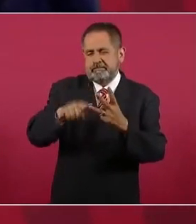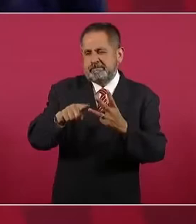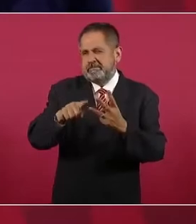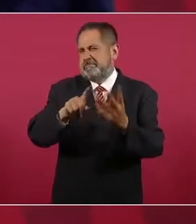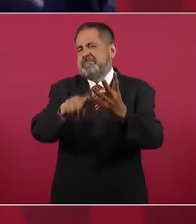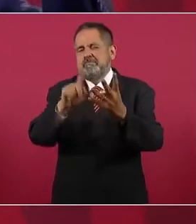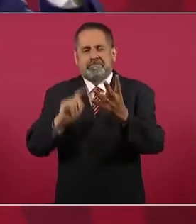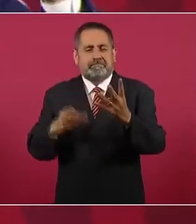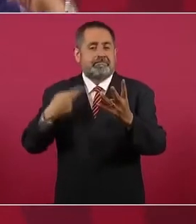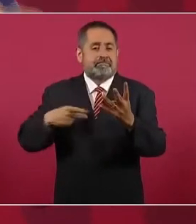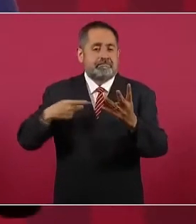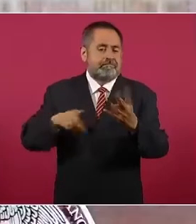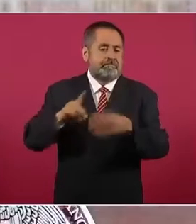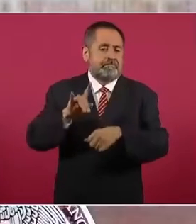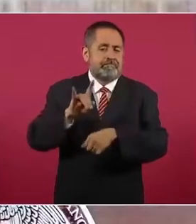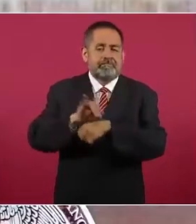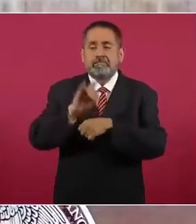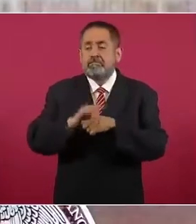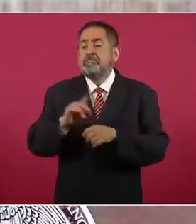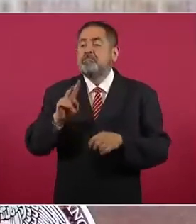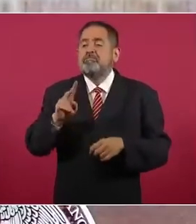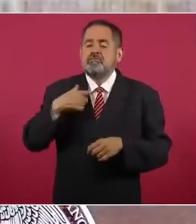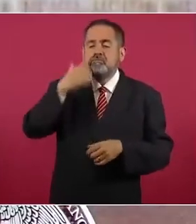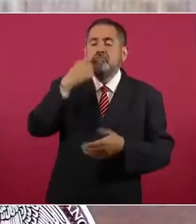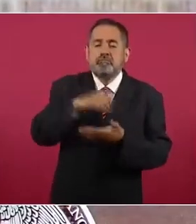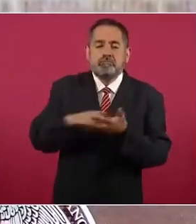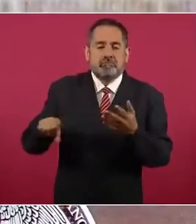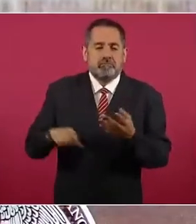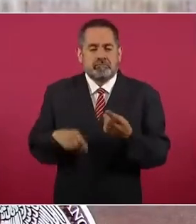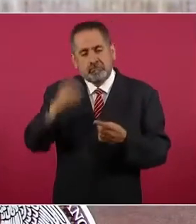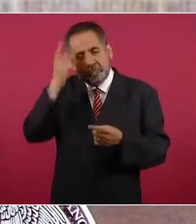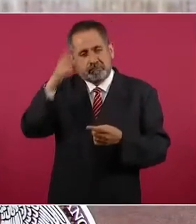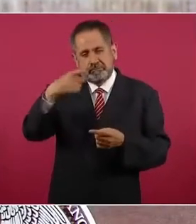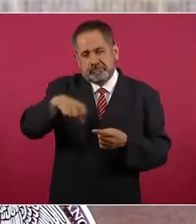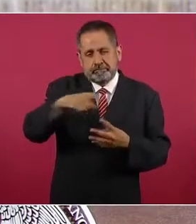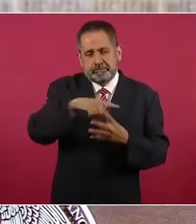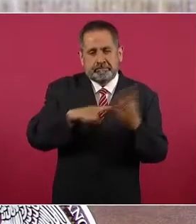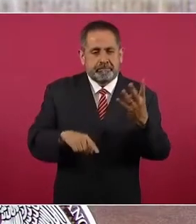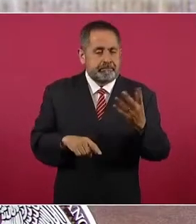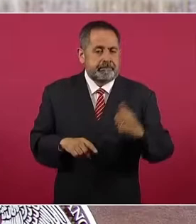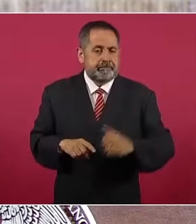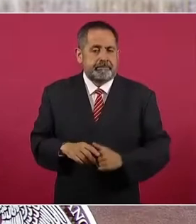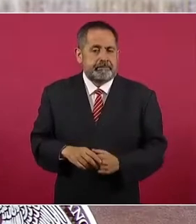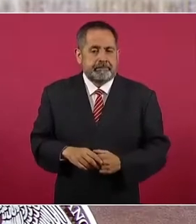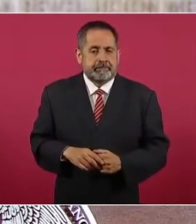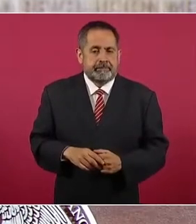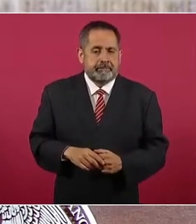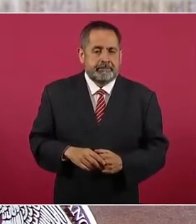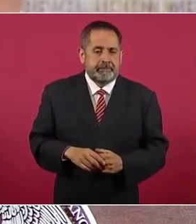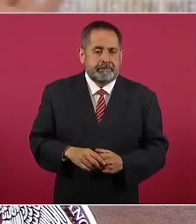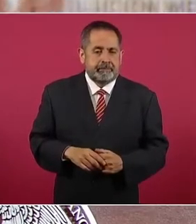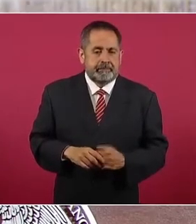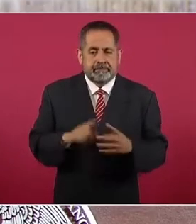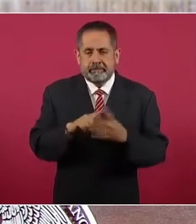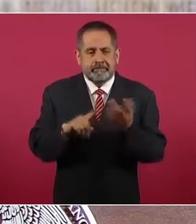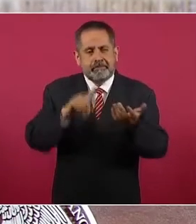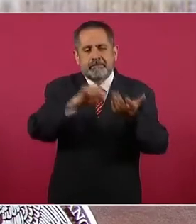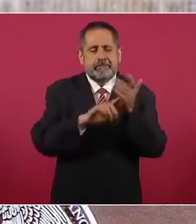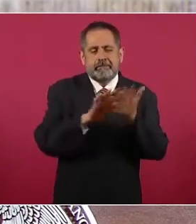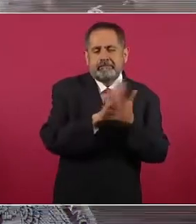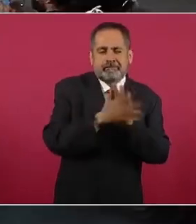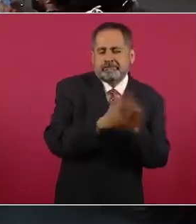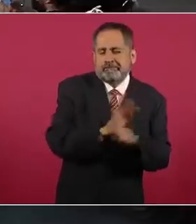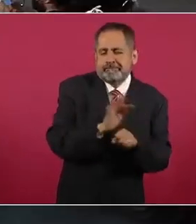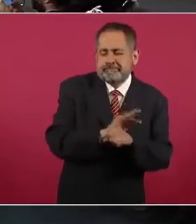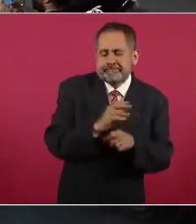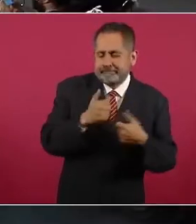cuatro banqueros o empresarios o traficantes de influencia.